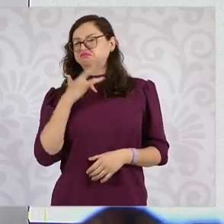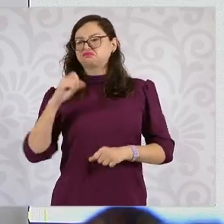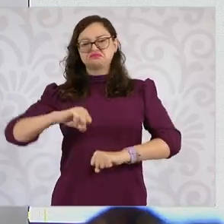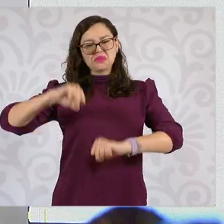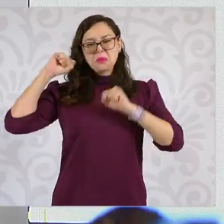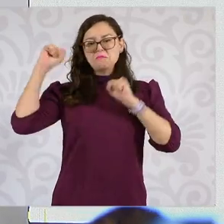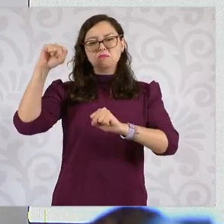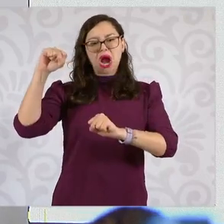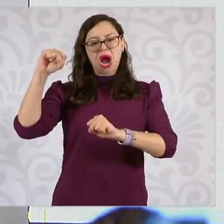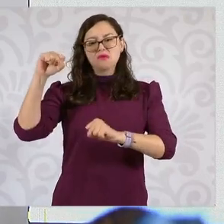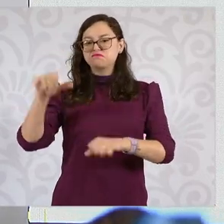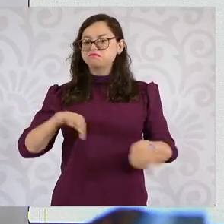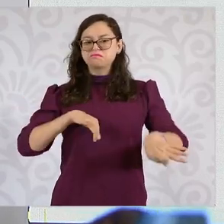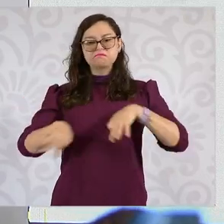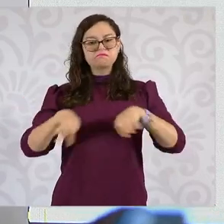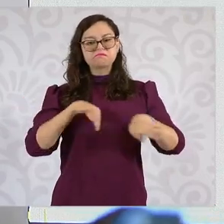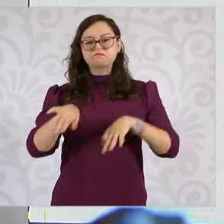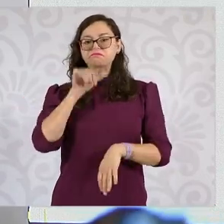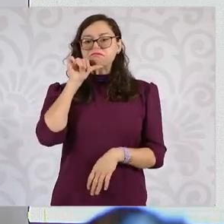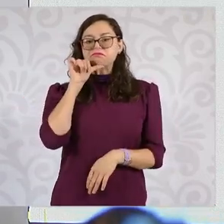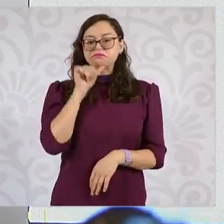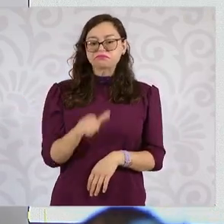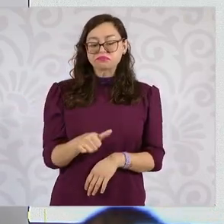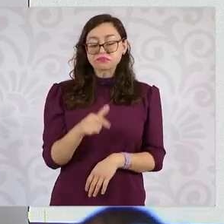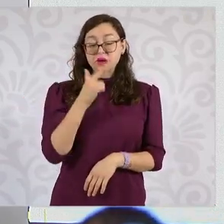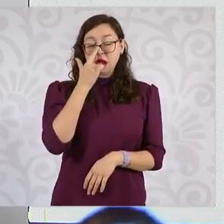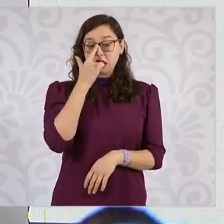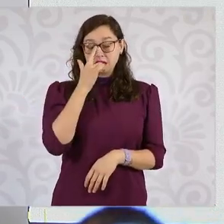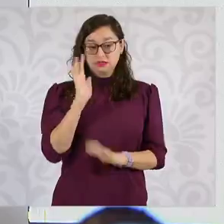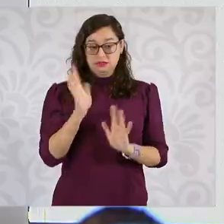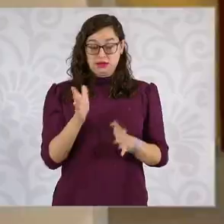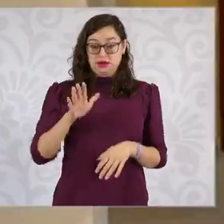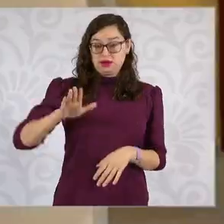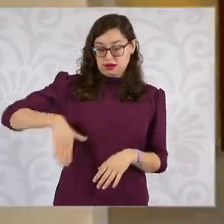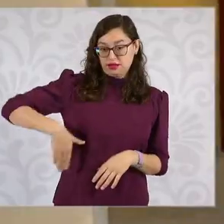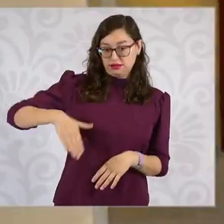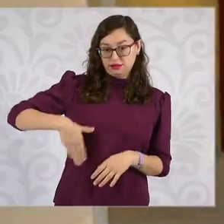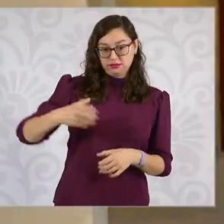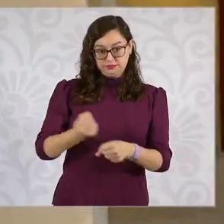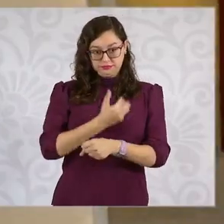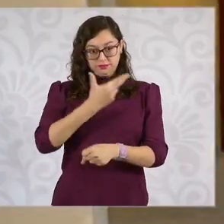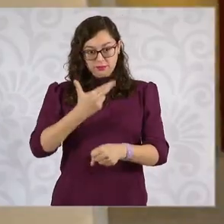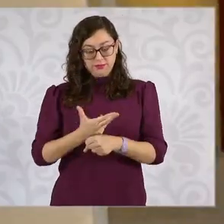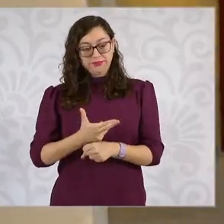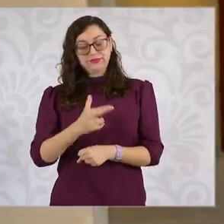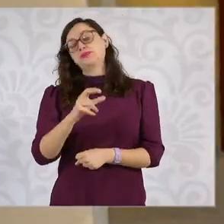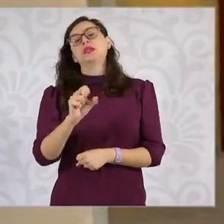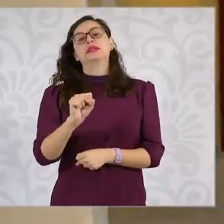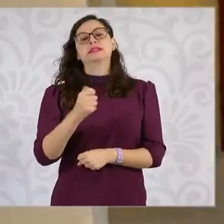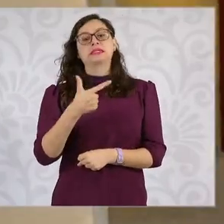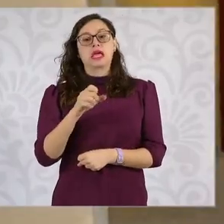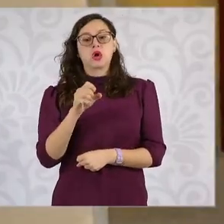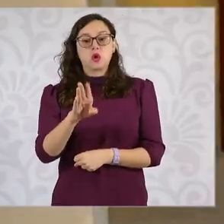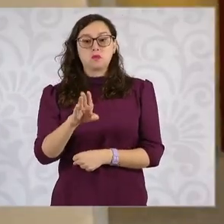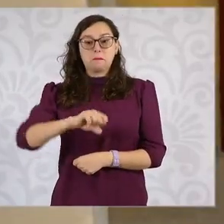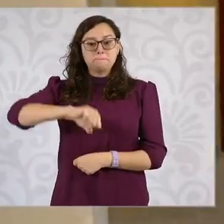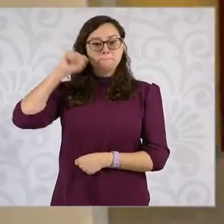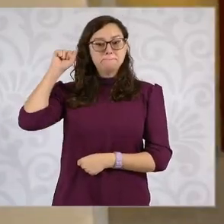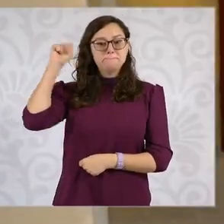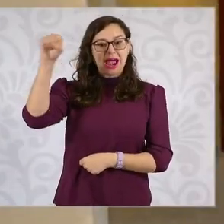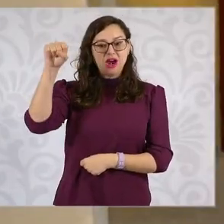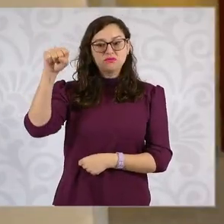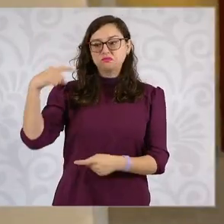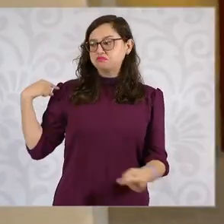Hay un paro que ya vimos, como lo comentó la secretaria de Gobernación, lo que ha significado en